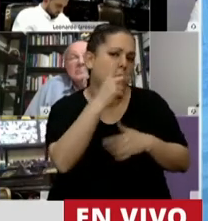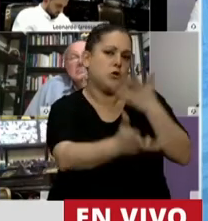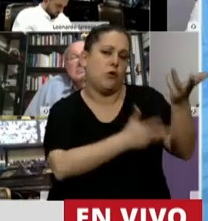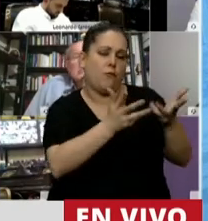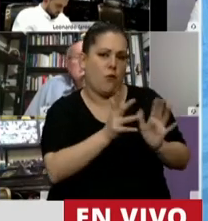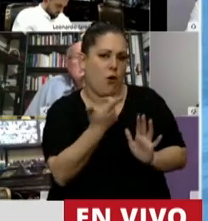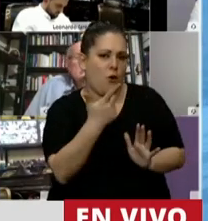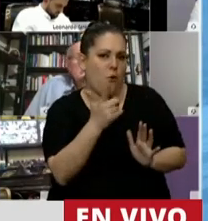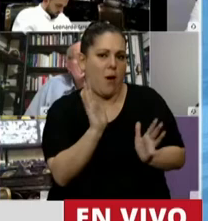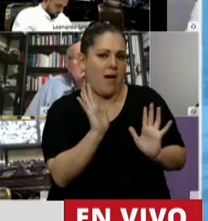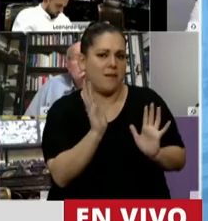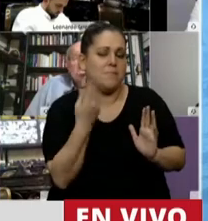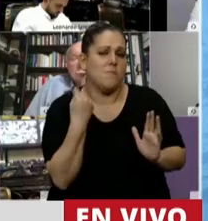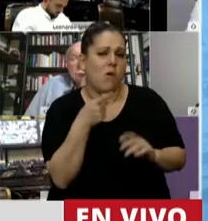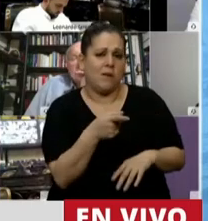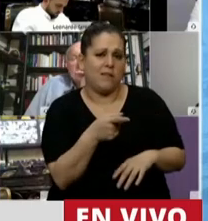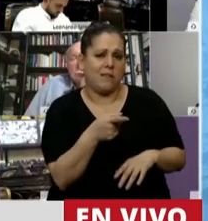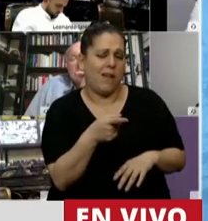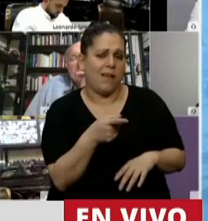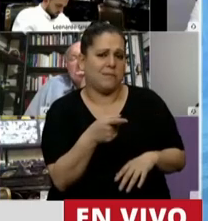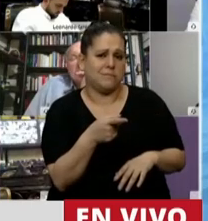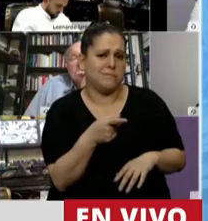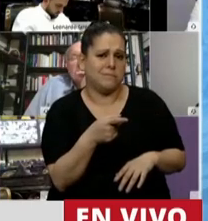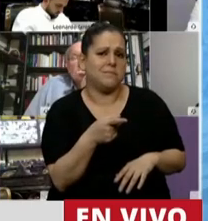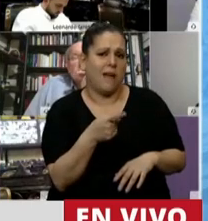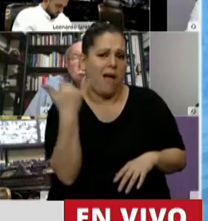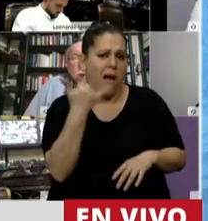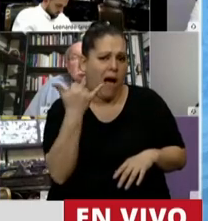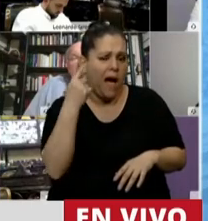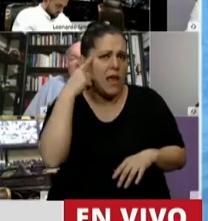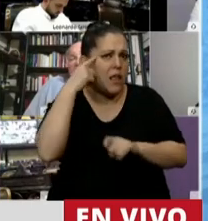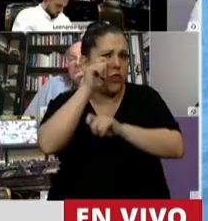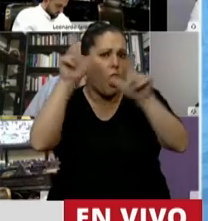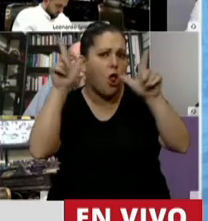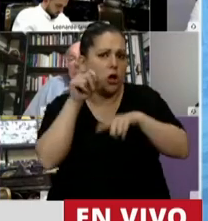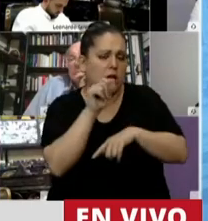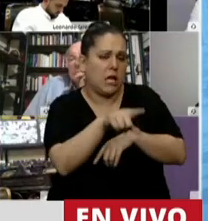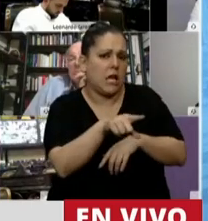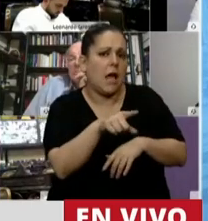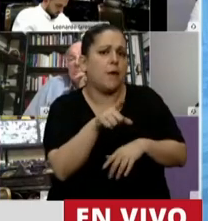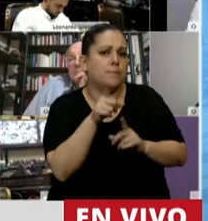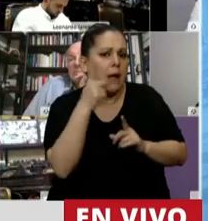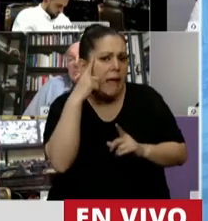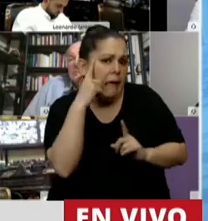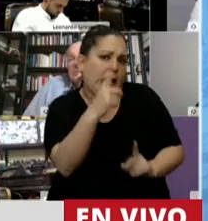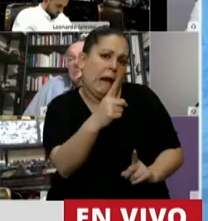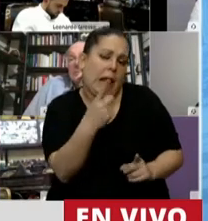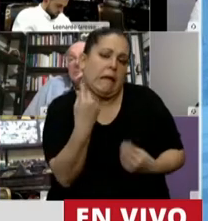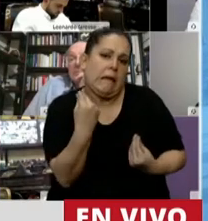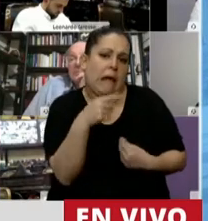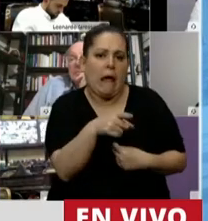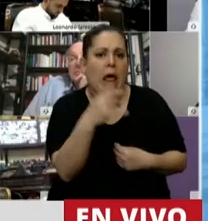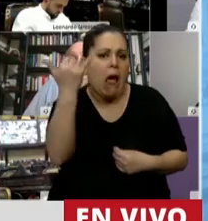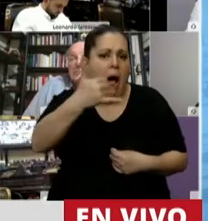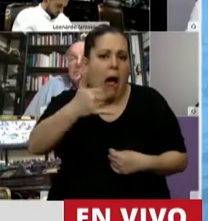Parte de un innegable prejuicio ideológico, como es creer que